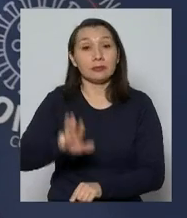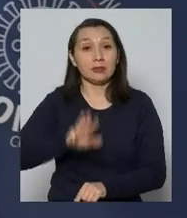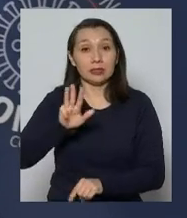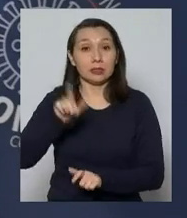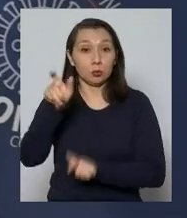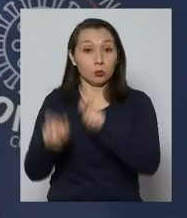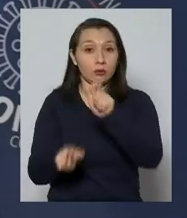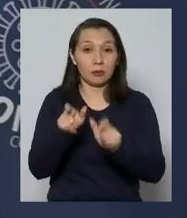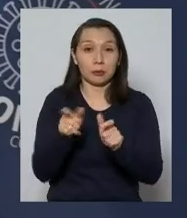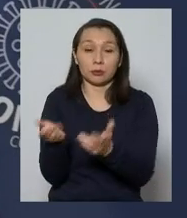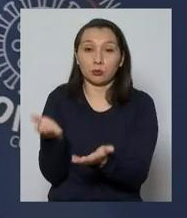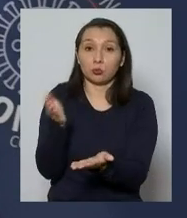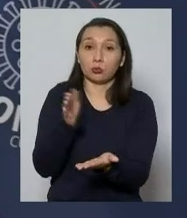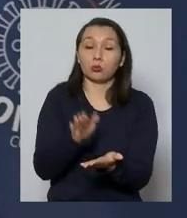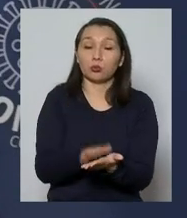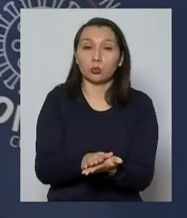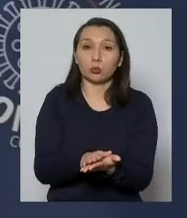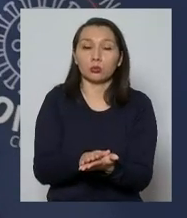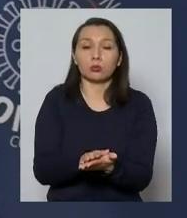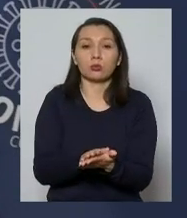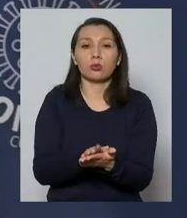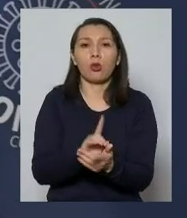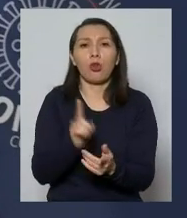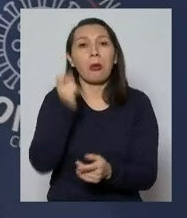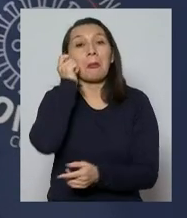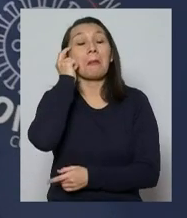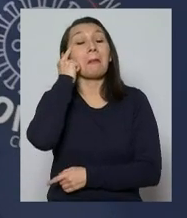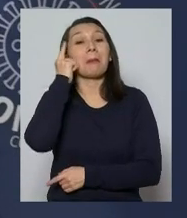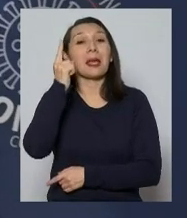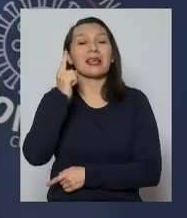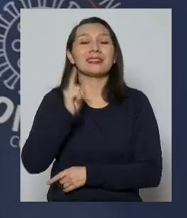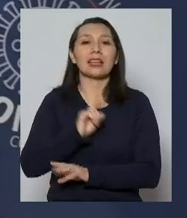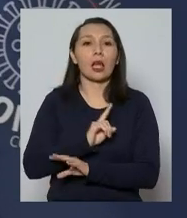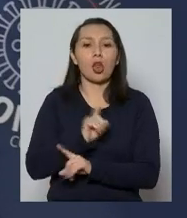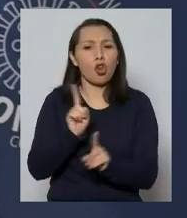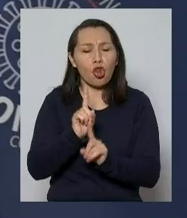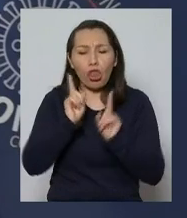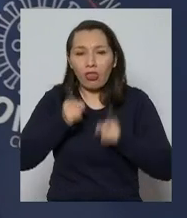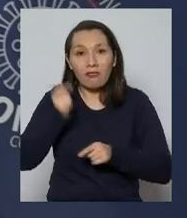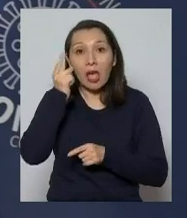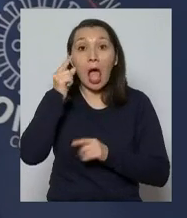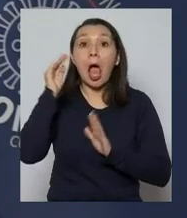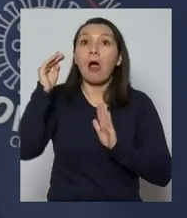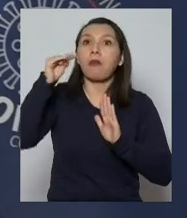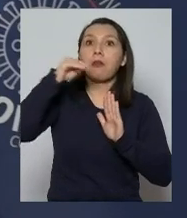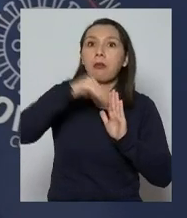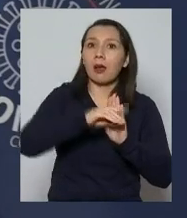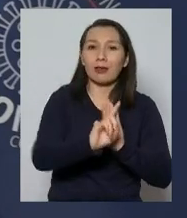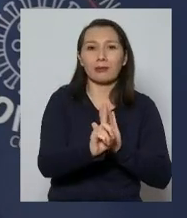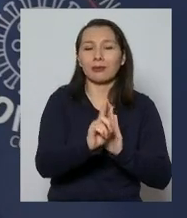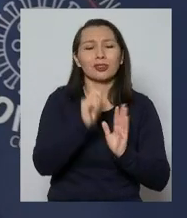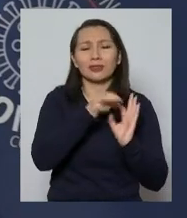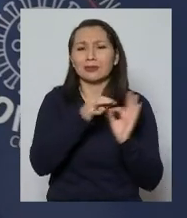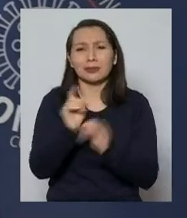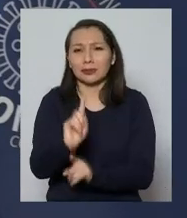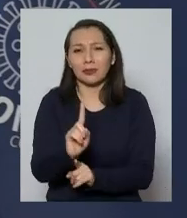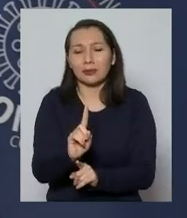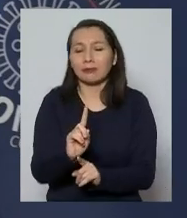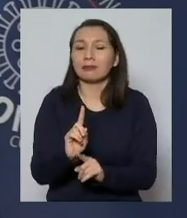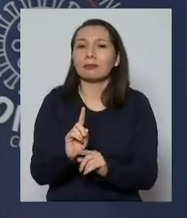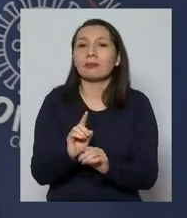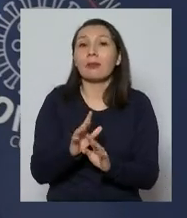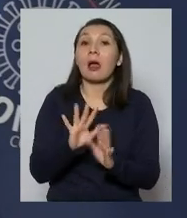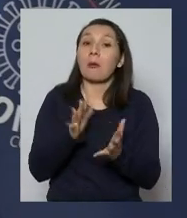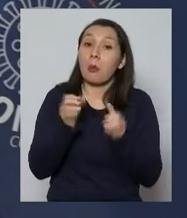personas fallecidas no deben interpretarse en ningún sentido como una tendencia porque es